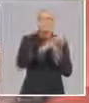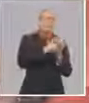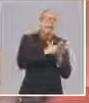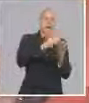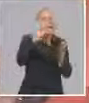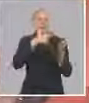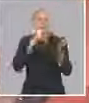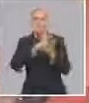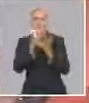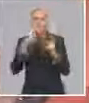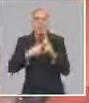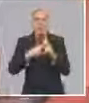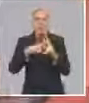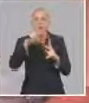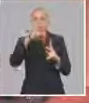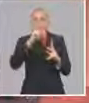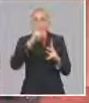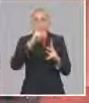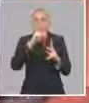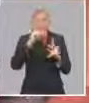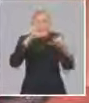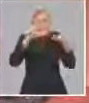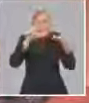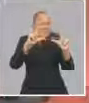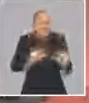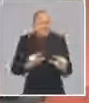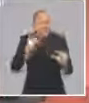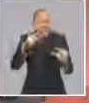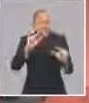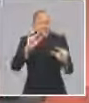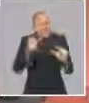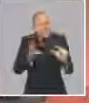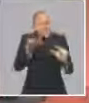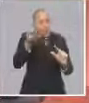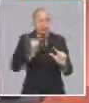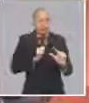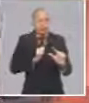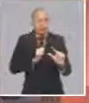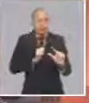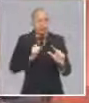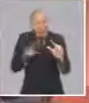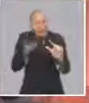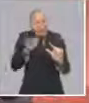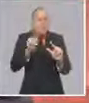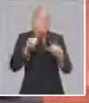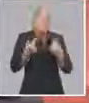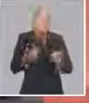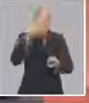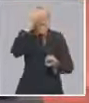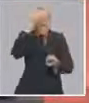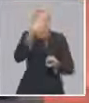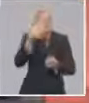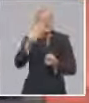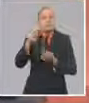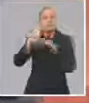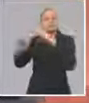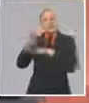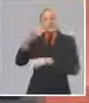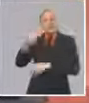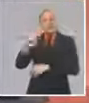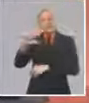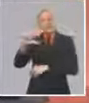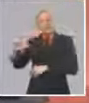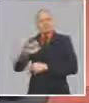duplicar las ventas de pollo? ¿De dónde? De la divisa que estamos cartando. No solo de ahí, pero bueno, es una fuerza importante también